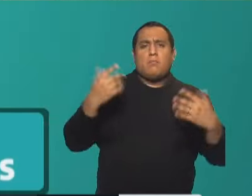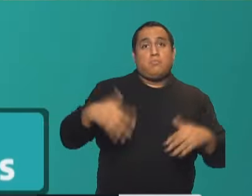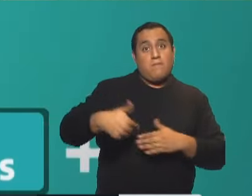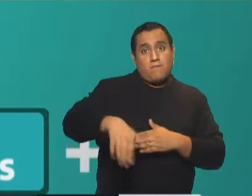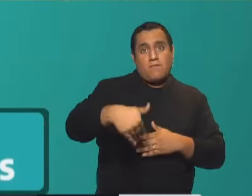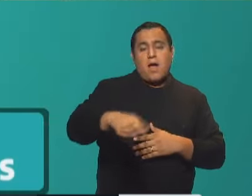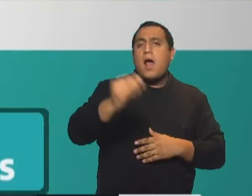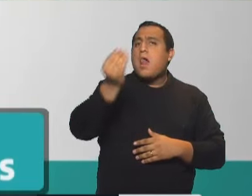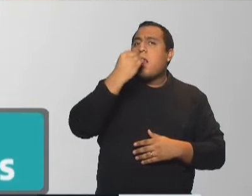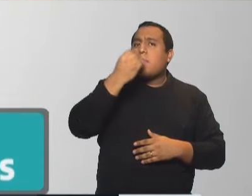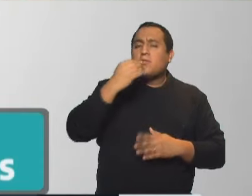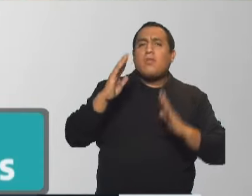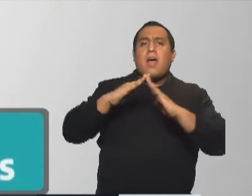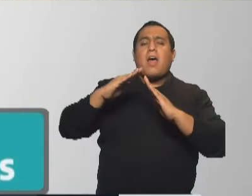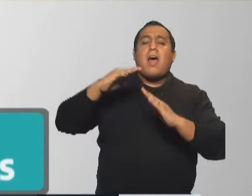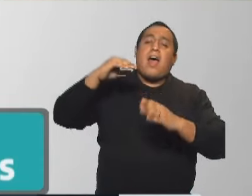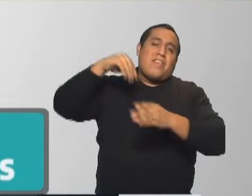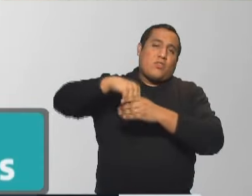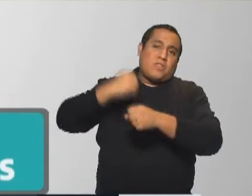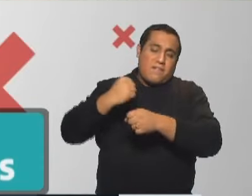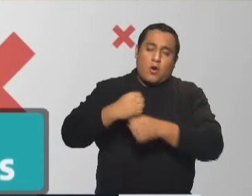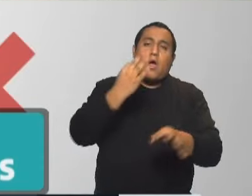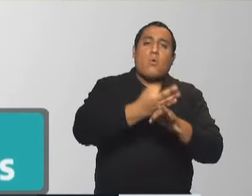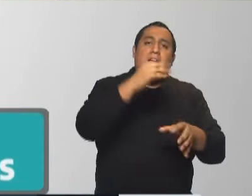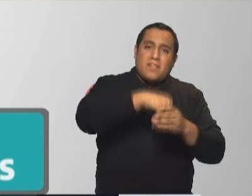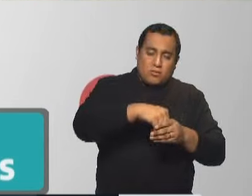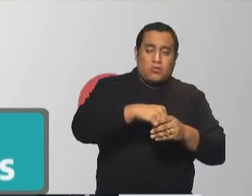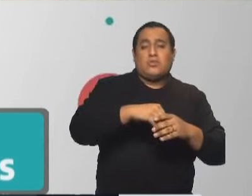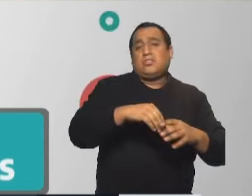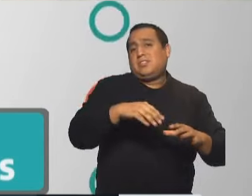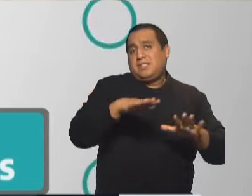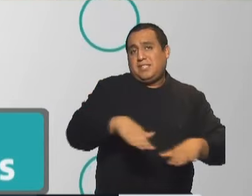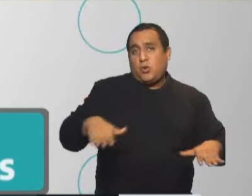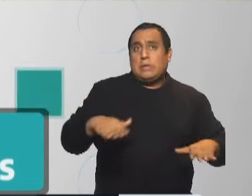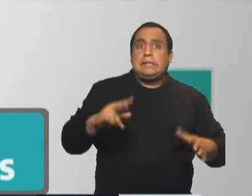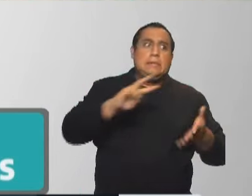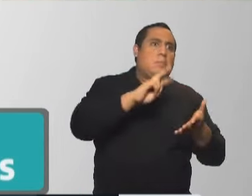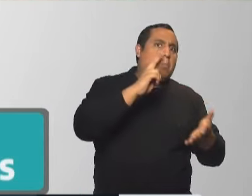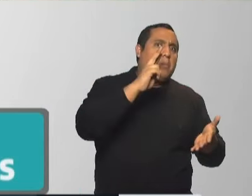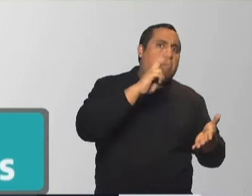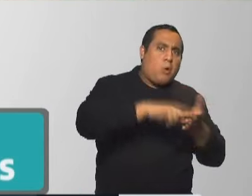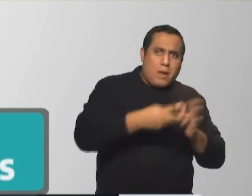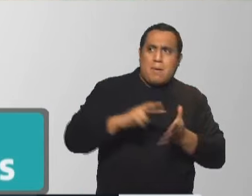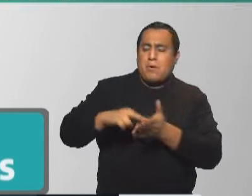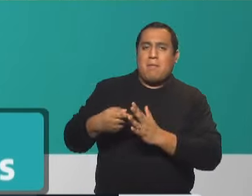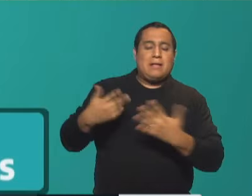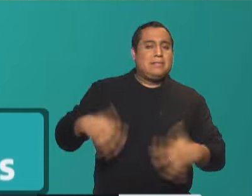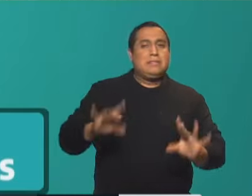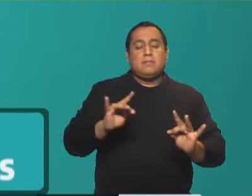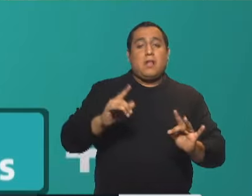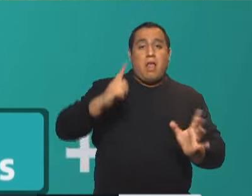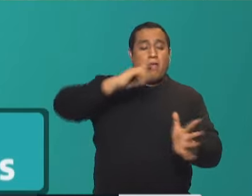tiene que ver con la alimentación en el trabajo, en la escuela, con los chicos. Es para más o menos el mismo problema. Y empezamos a hacer desajustes